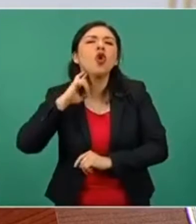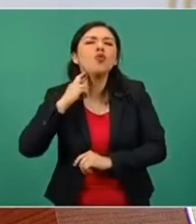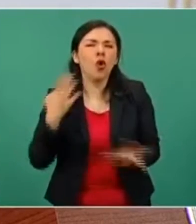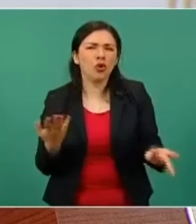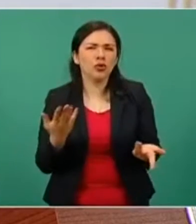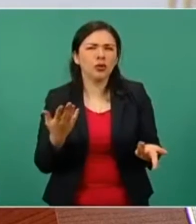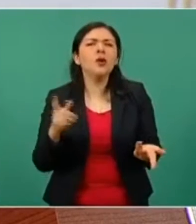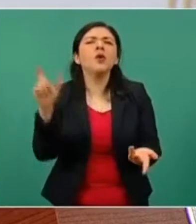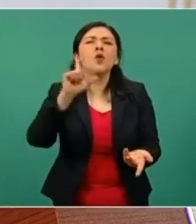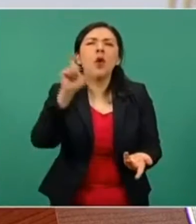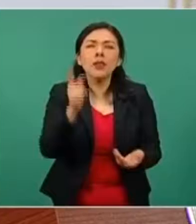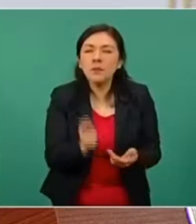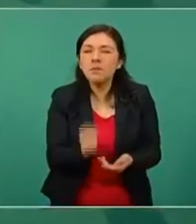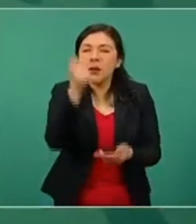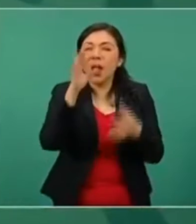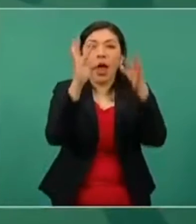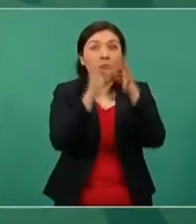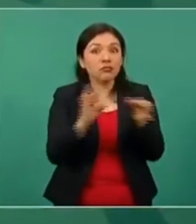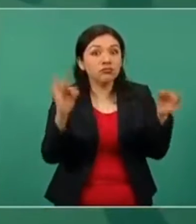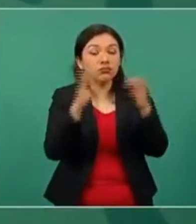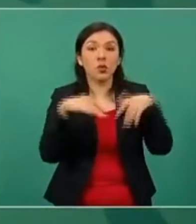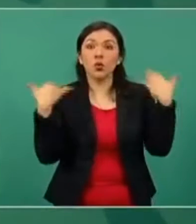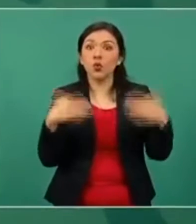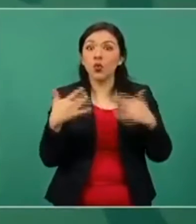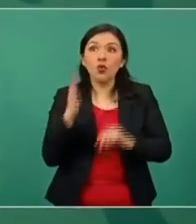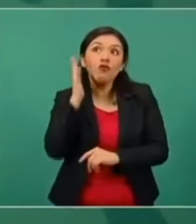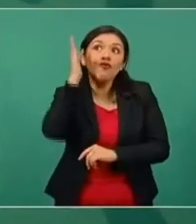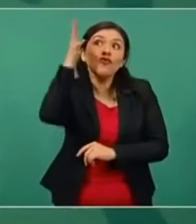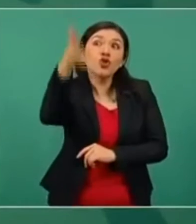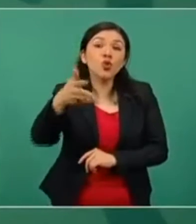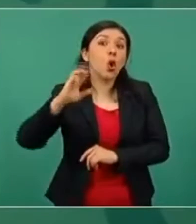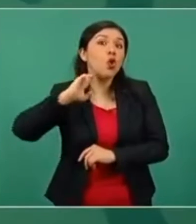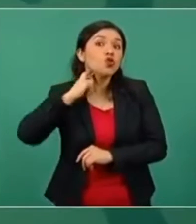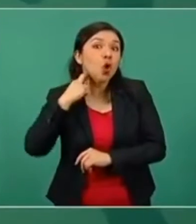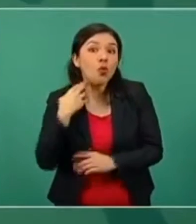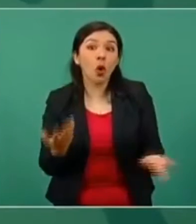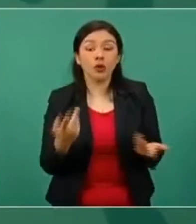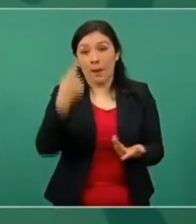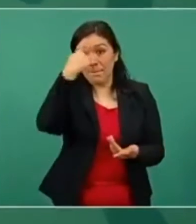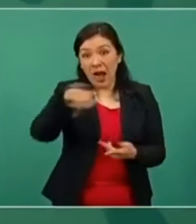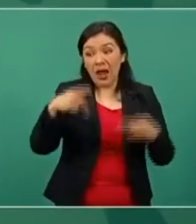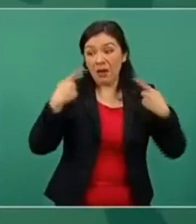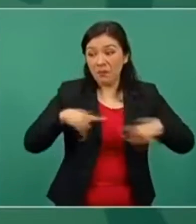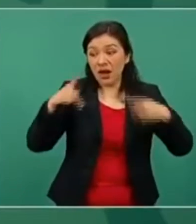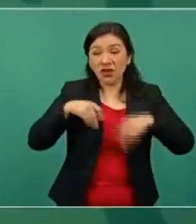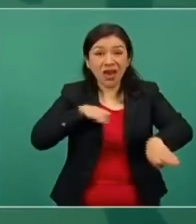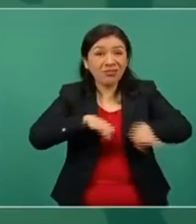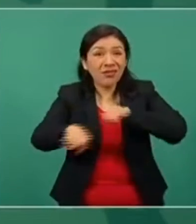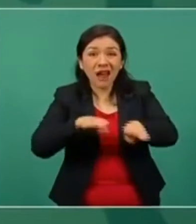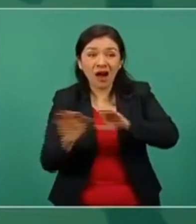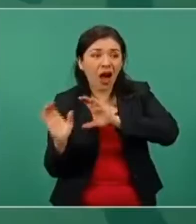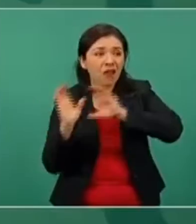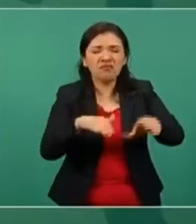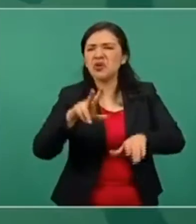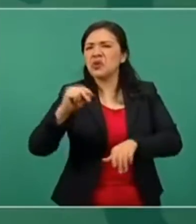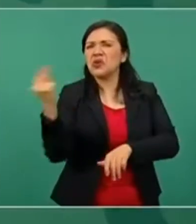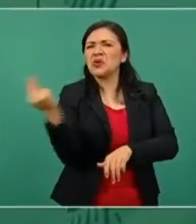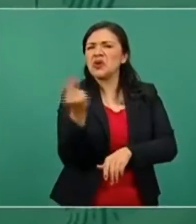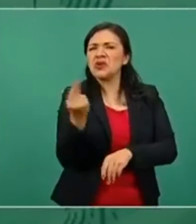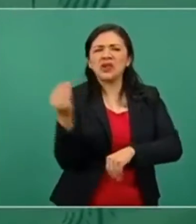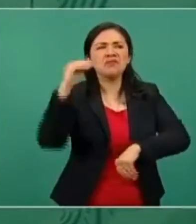cuándo nos han venido diciendo que ya nos iba a contratar mano de obra porque